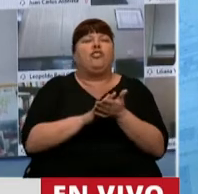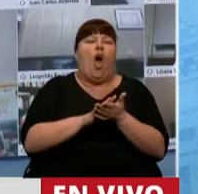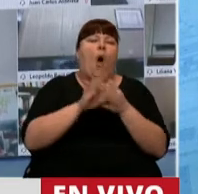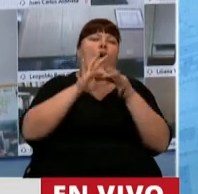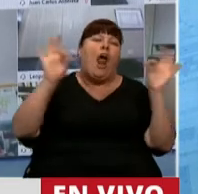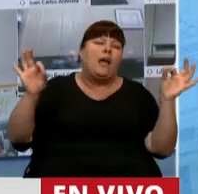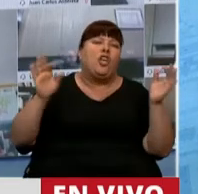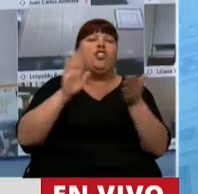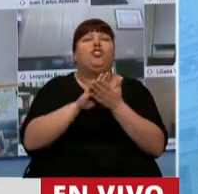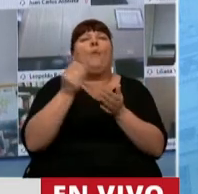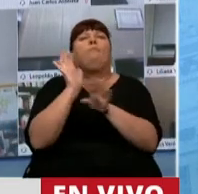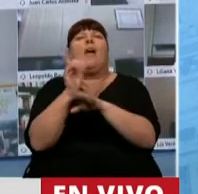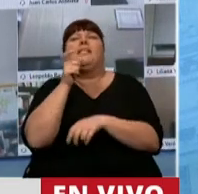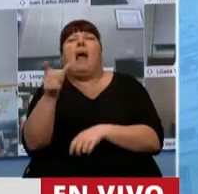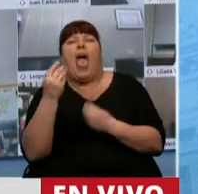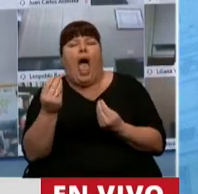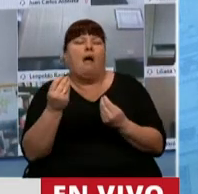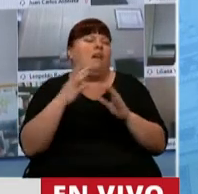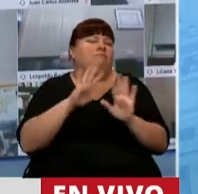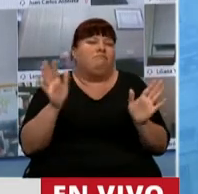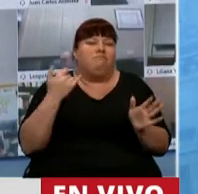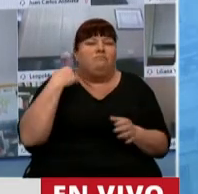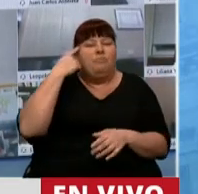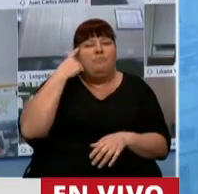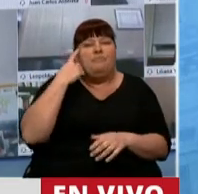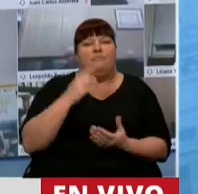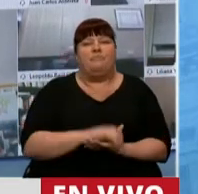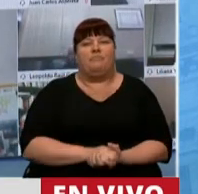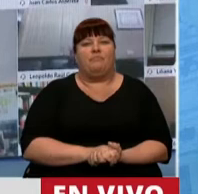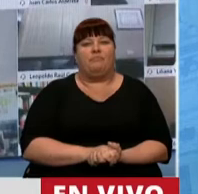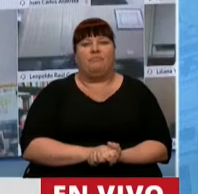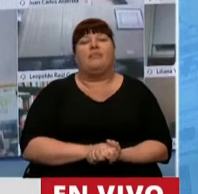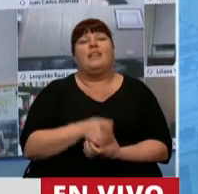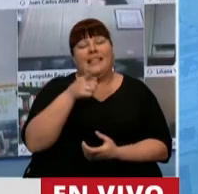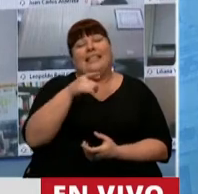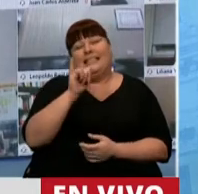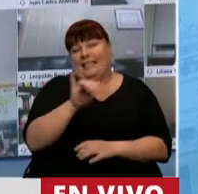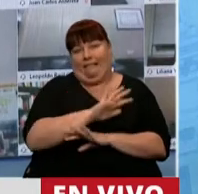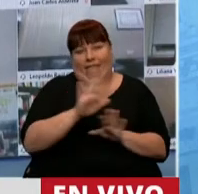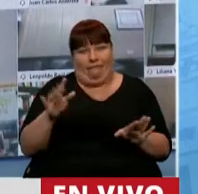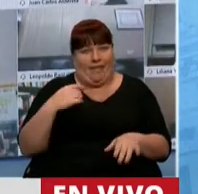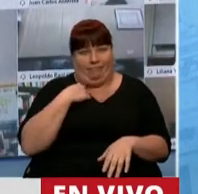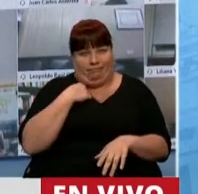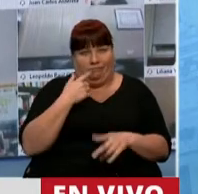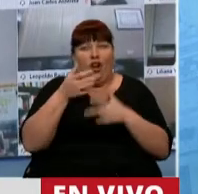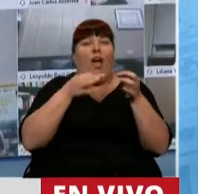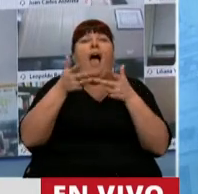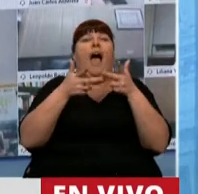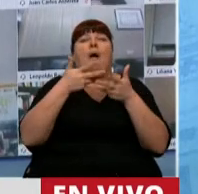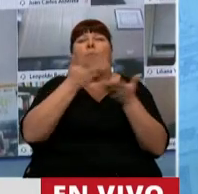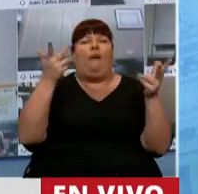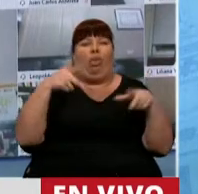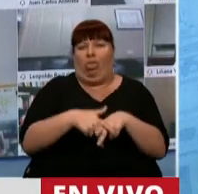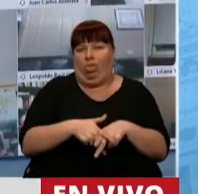semánticas acerca de qué significan las palabras porque creo que eso sí es la muerte en algún sentido de la conversación